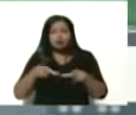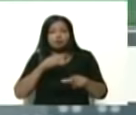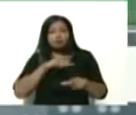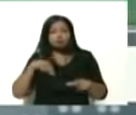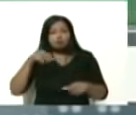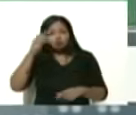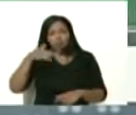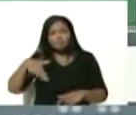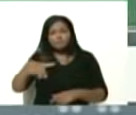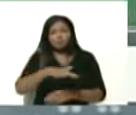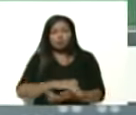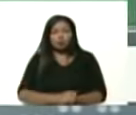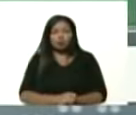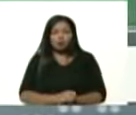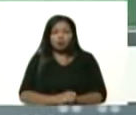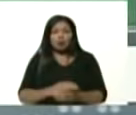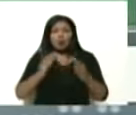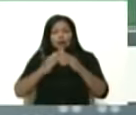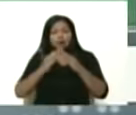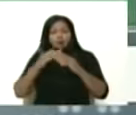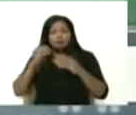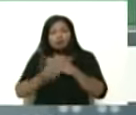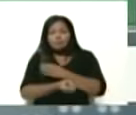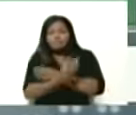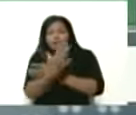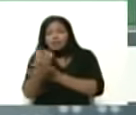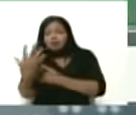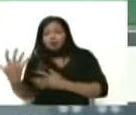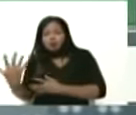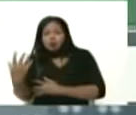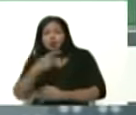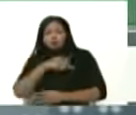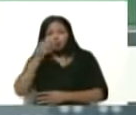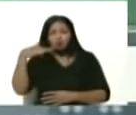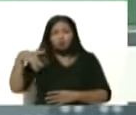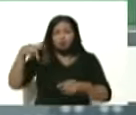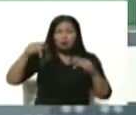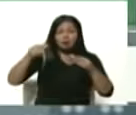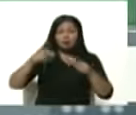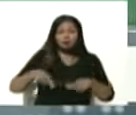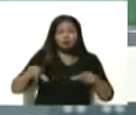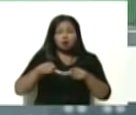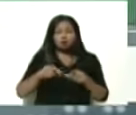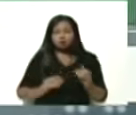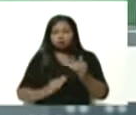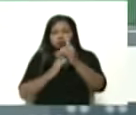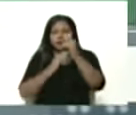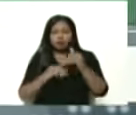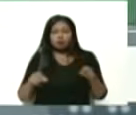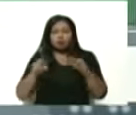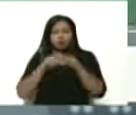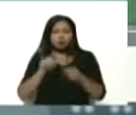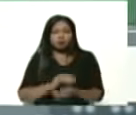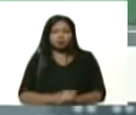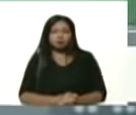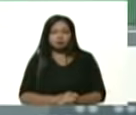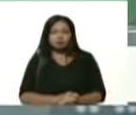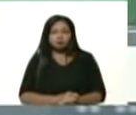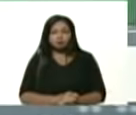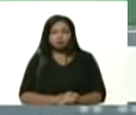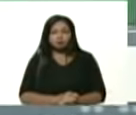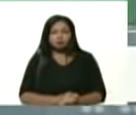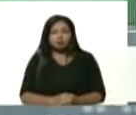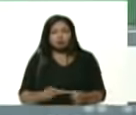pueblo la casa de miraflores la casa del pueblo desde aquí mandando con las riendas en las manos